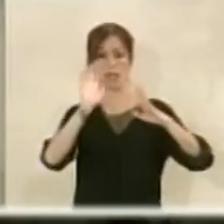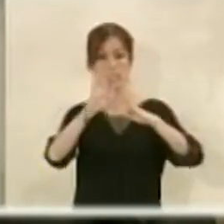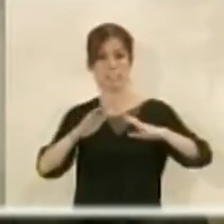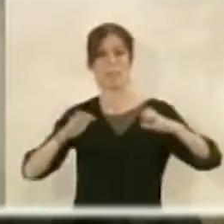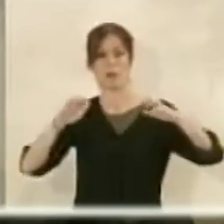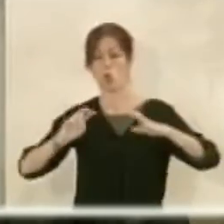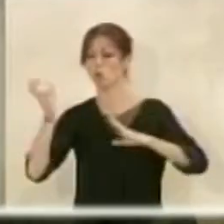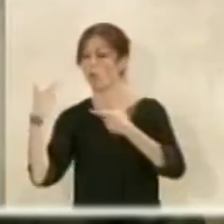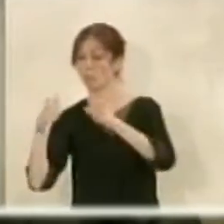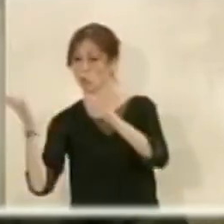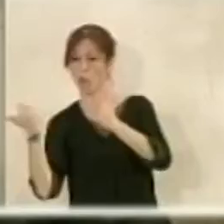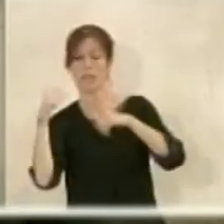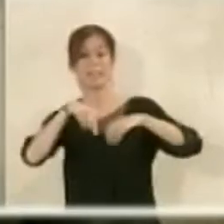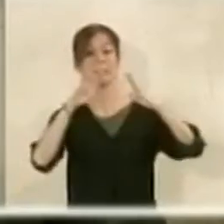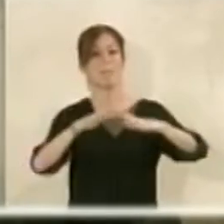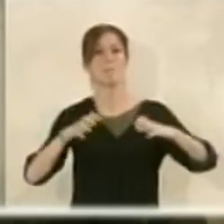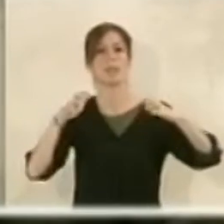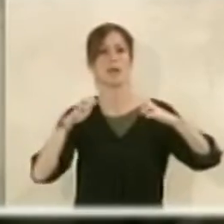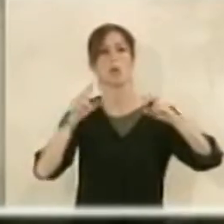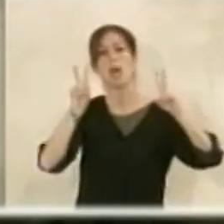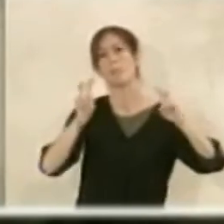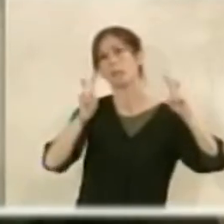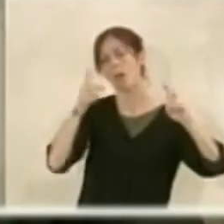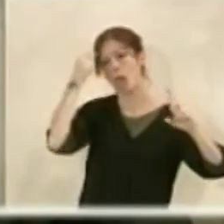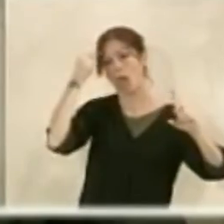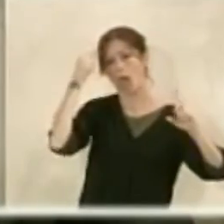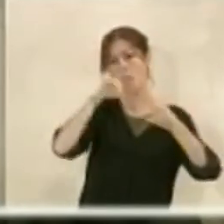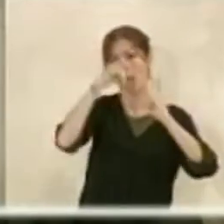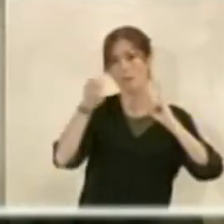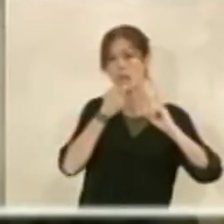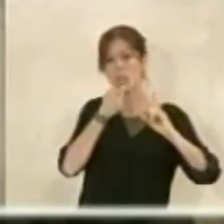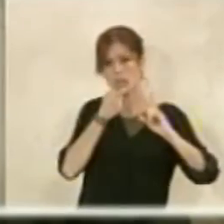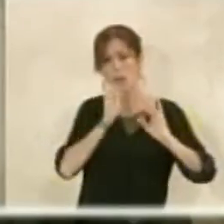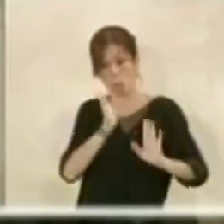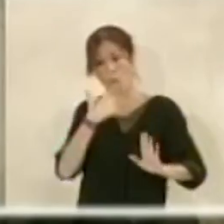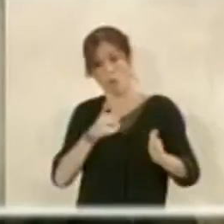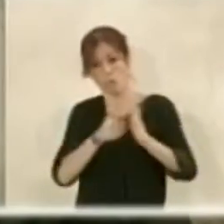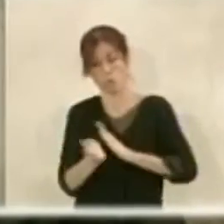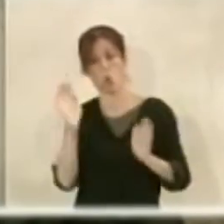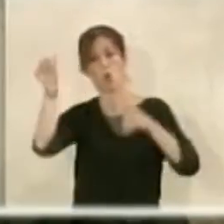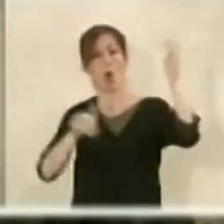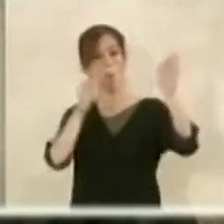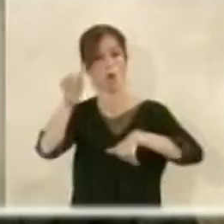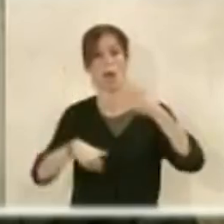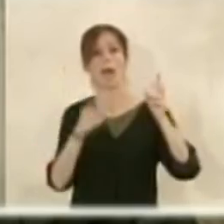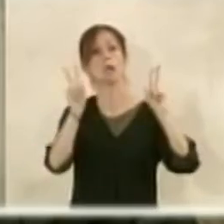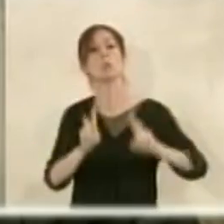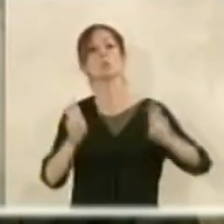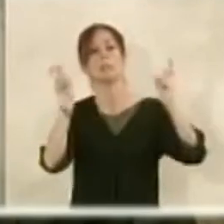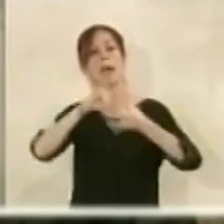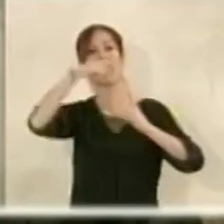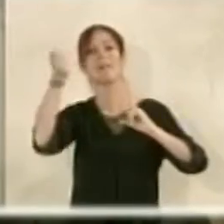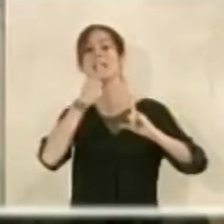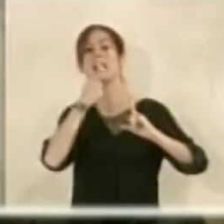en otro ámbito parece que se busca hablar nada más que del cable inglés que podemos hablar insisto un pleno monográfico que se puede convocar puede volver a traer una moción